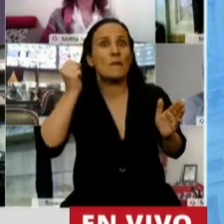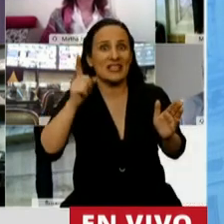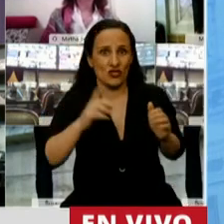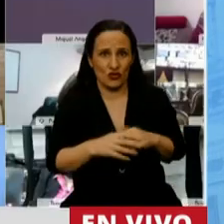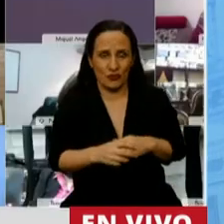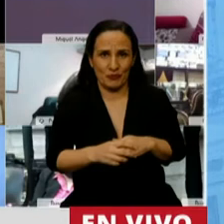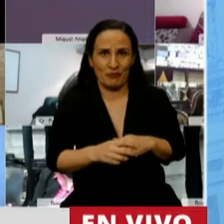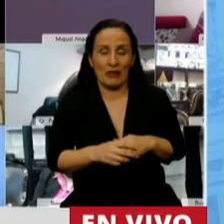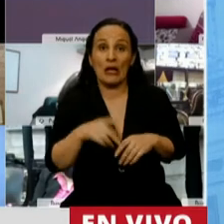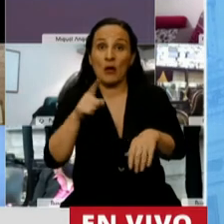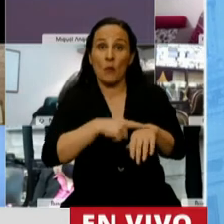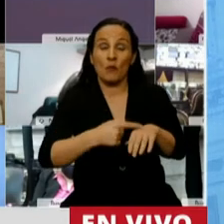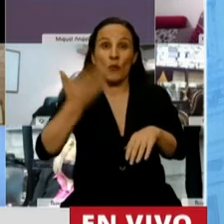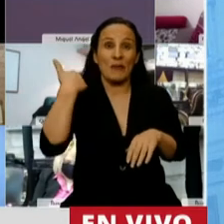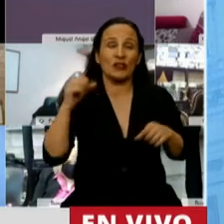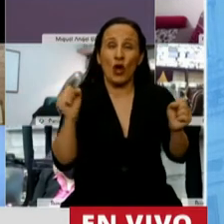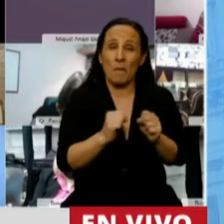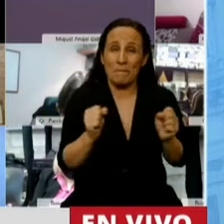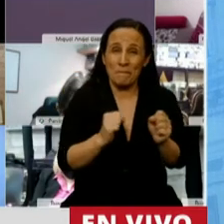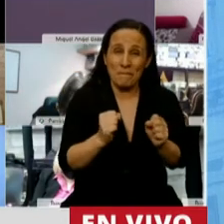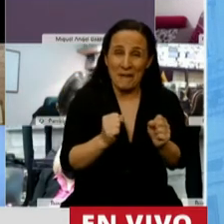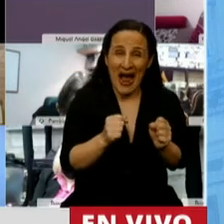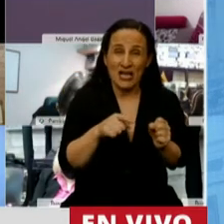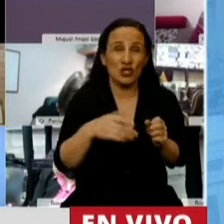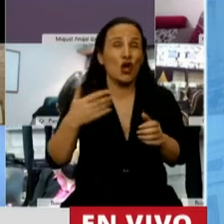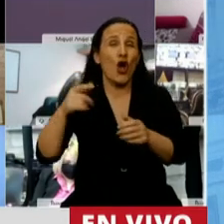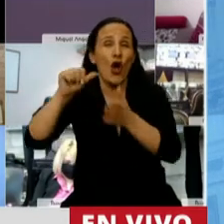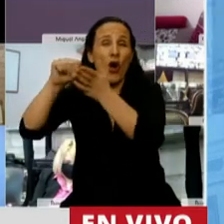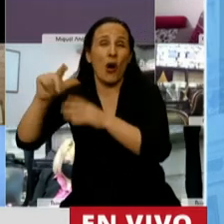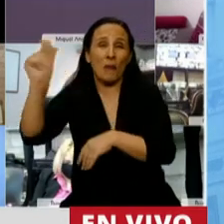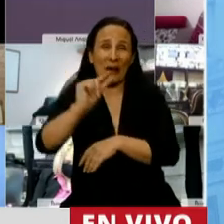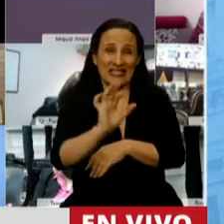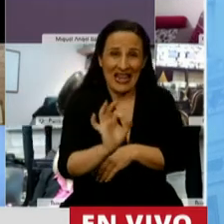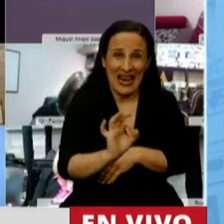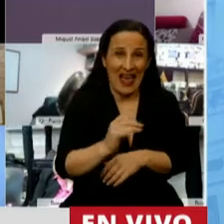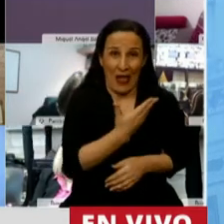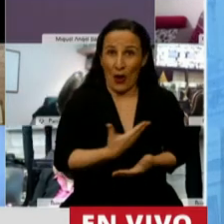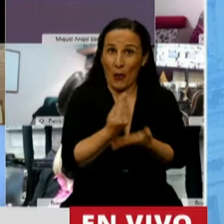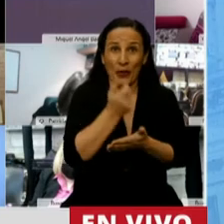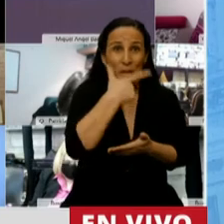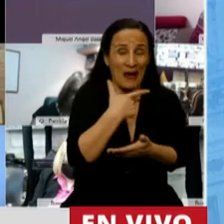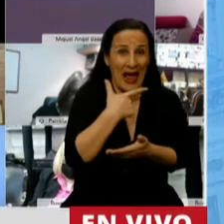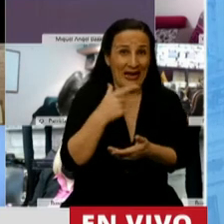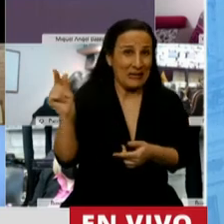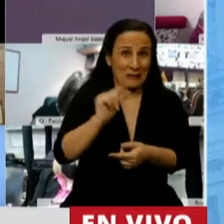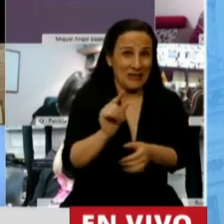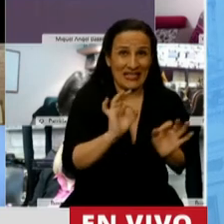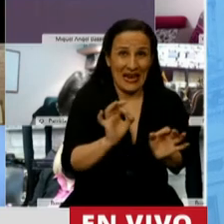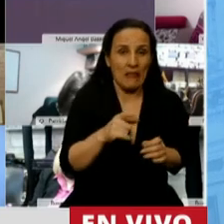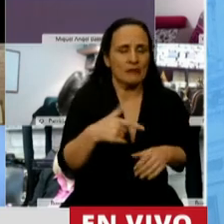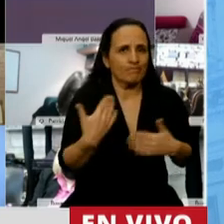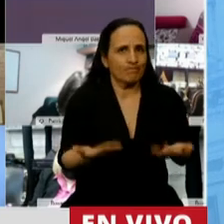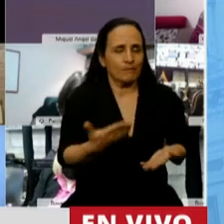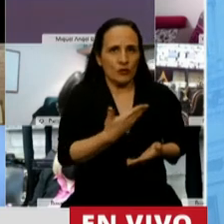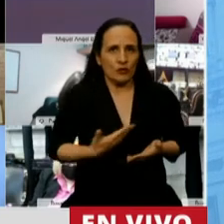Y en ese momento, en mayo, ya nadie le prestaba a la Argentina, no le prestaba al gobierno de Macri. Y entonces, en mayo, el presidente